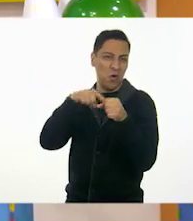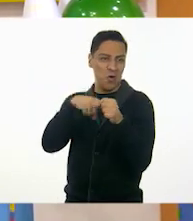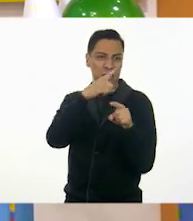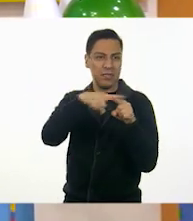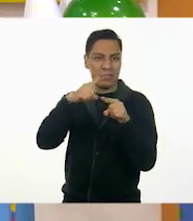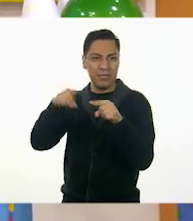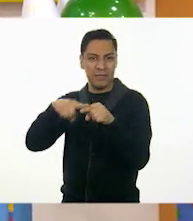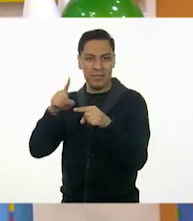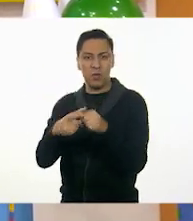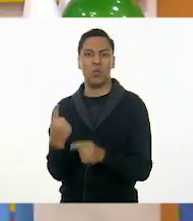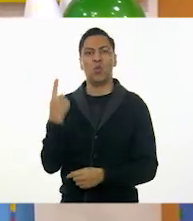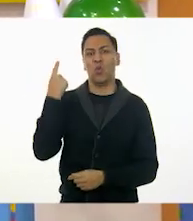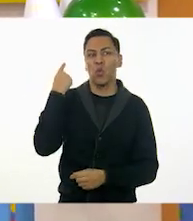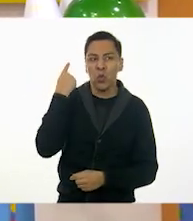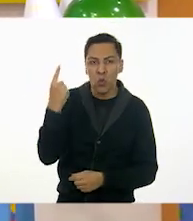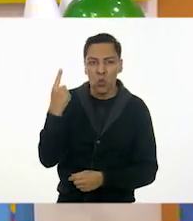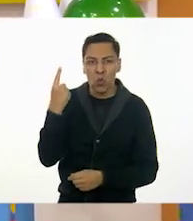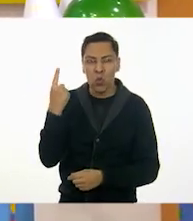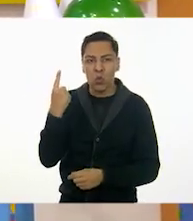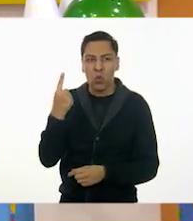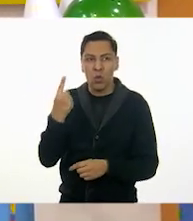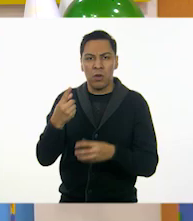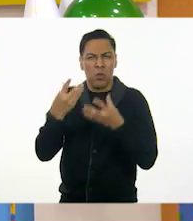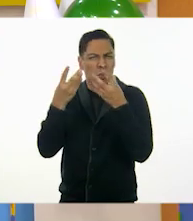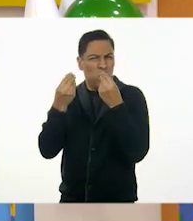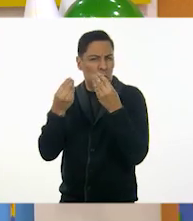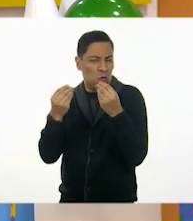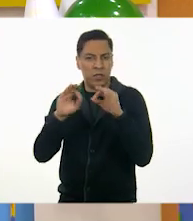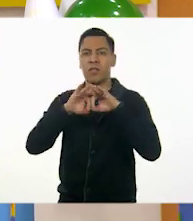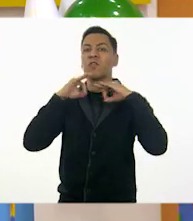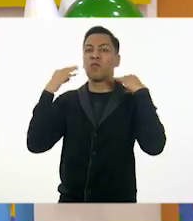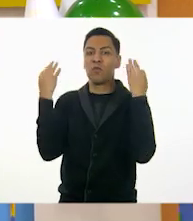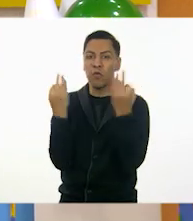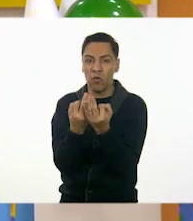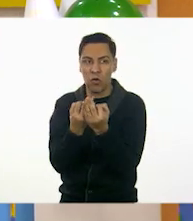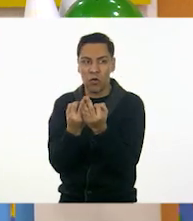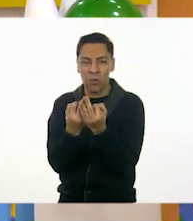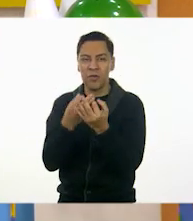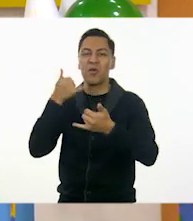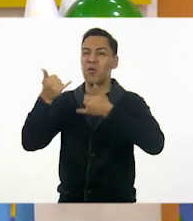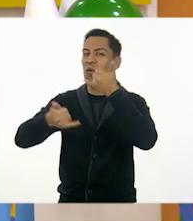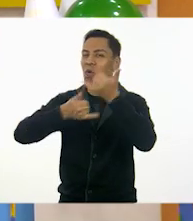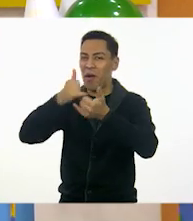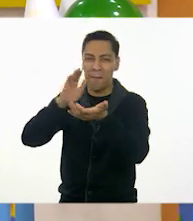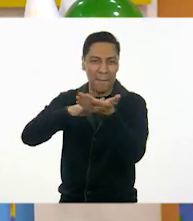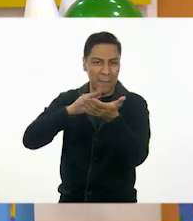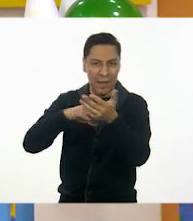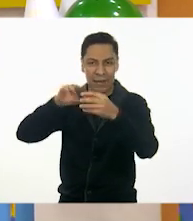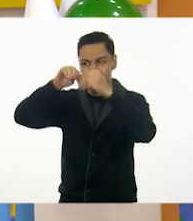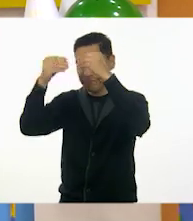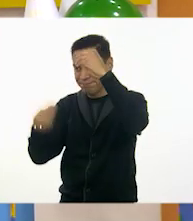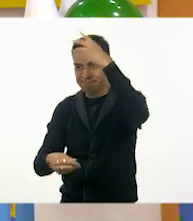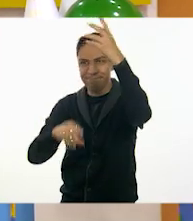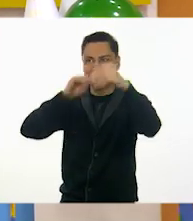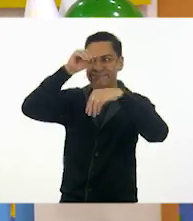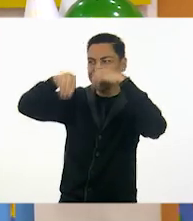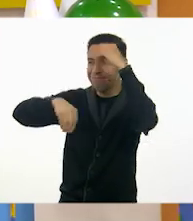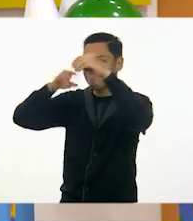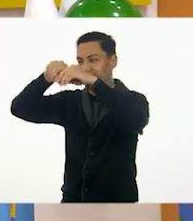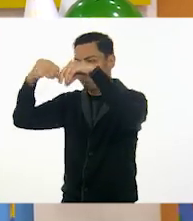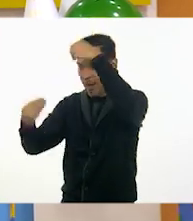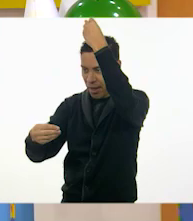Esta es una con muchas formas. También vas a jugar con los papeles. Con diferentes